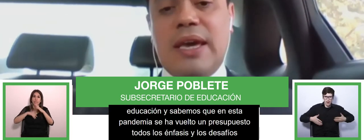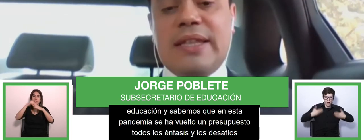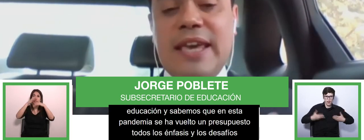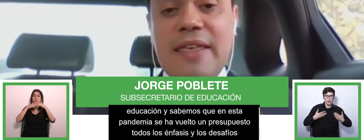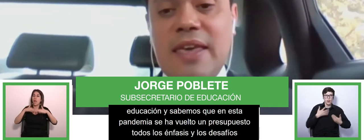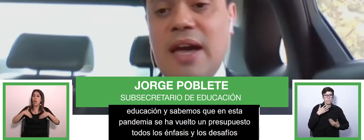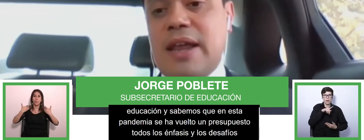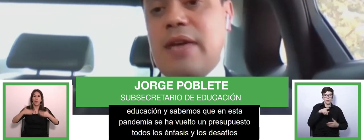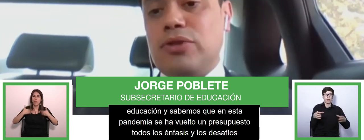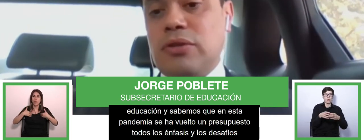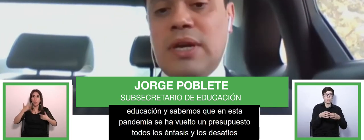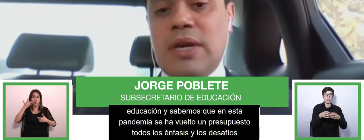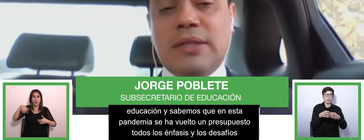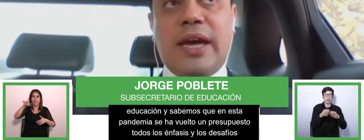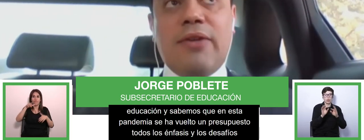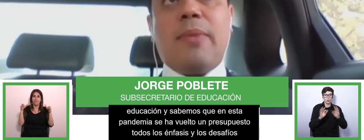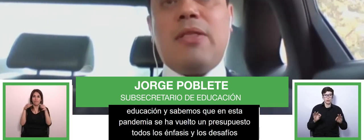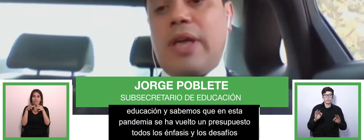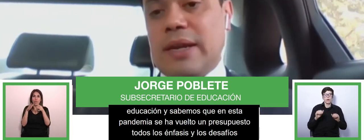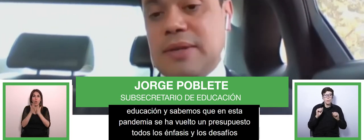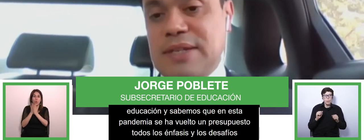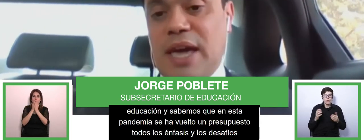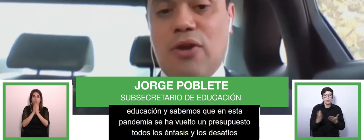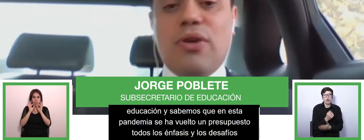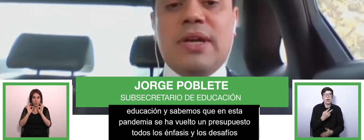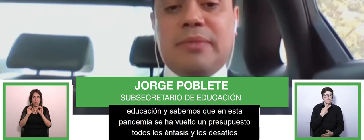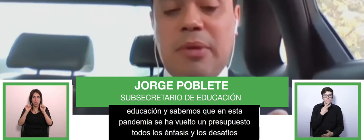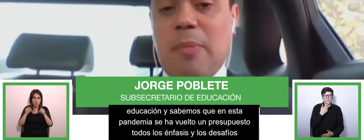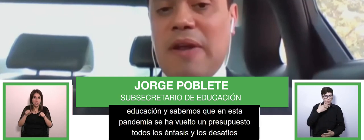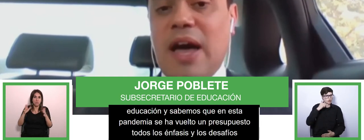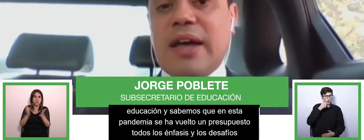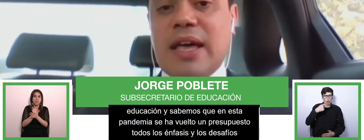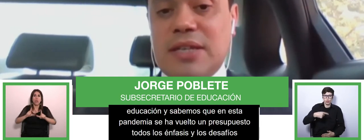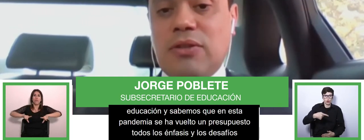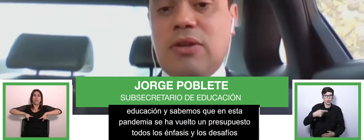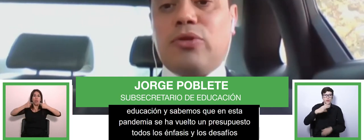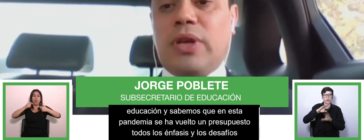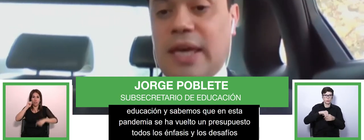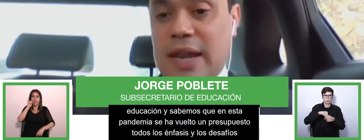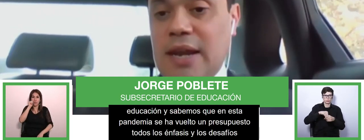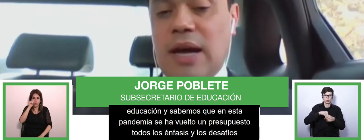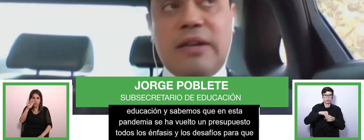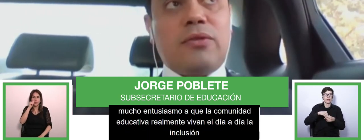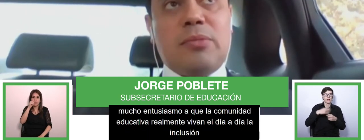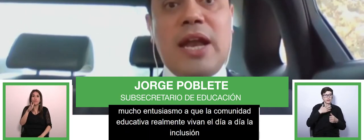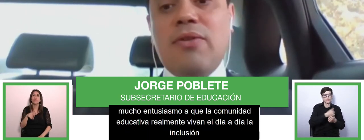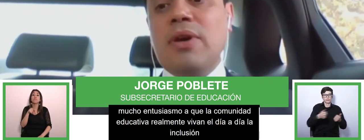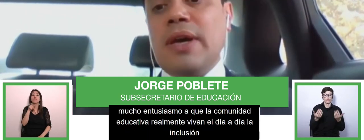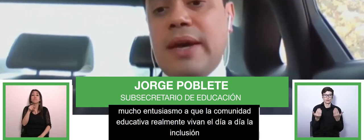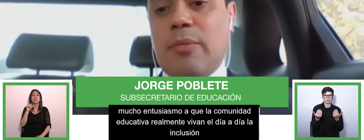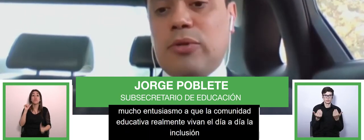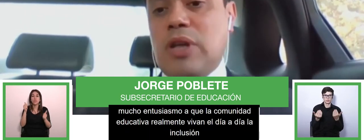día a día la inclusión de aquellos que más nos requieren así que quiero terminar mis palabras agradeciendo la oportunidad que generan a través de este